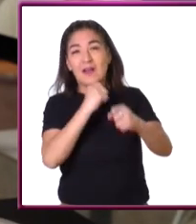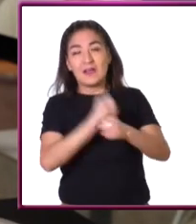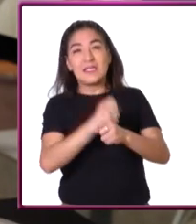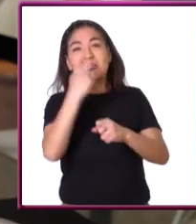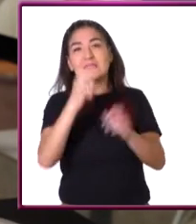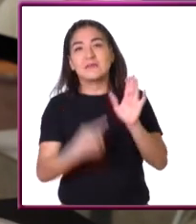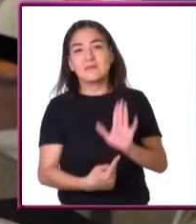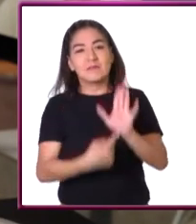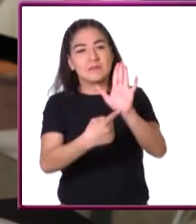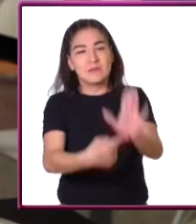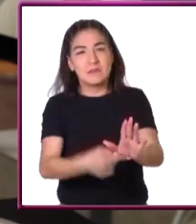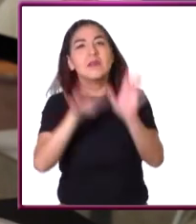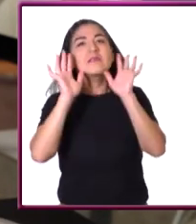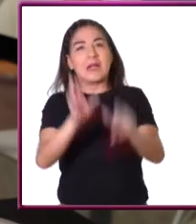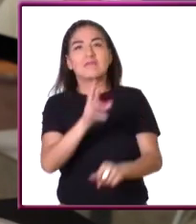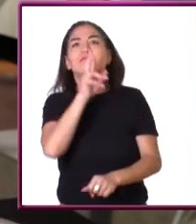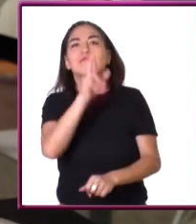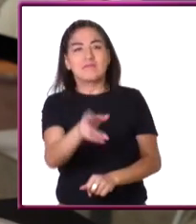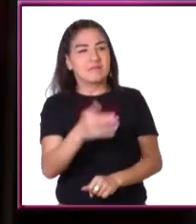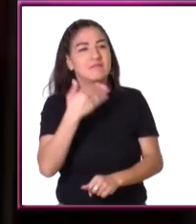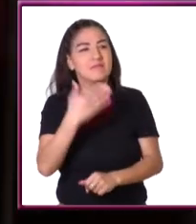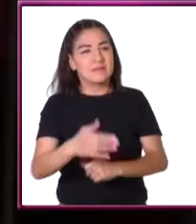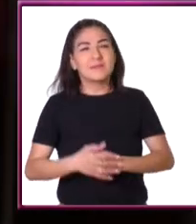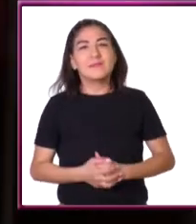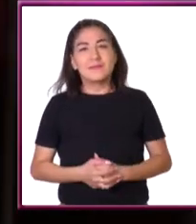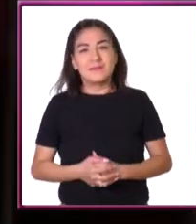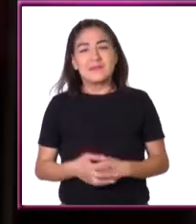comprobarse ni refutarse.